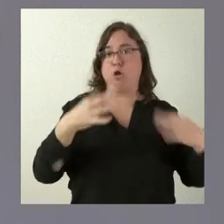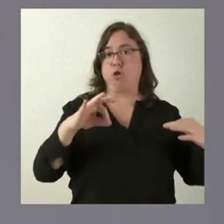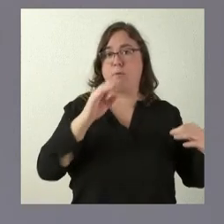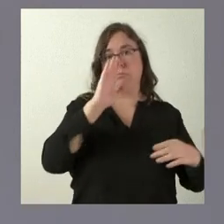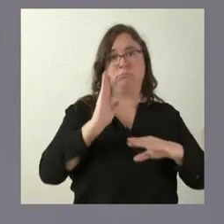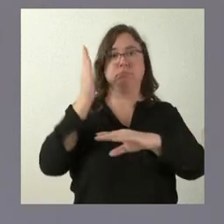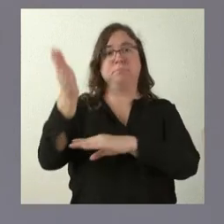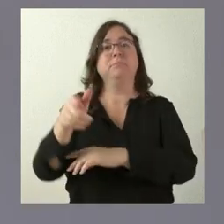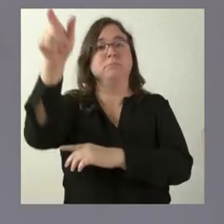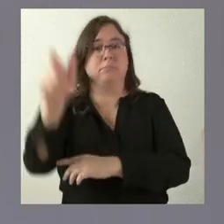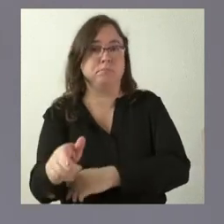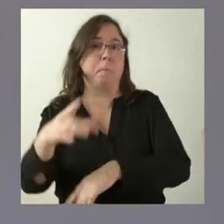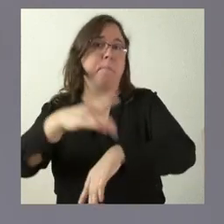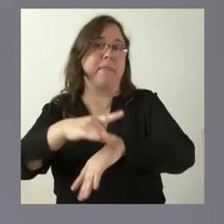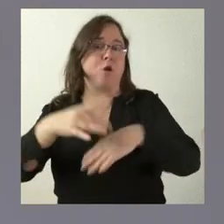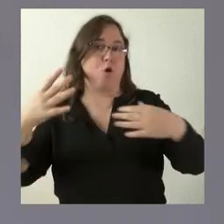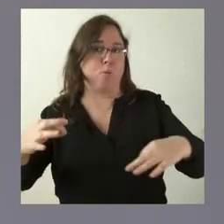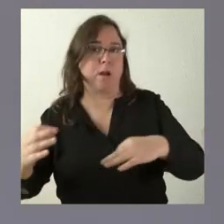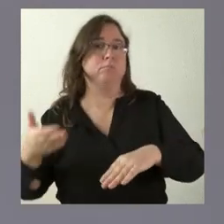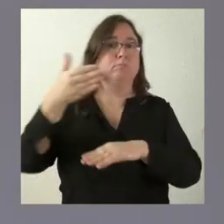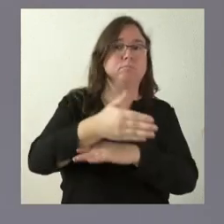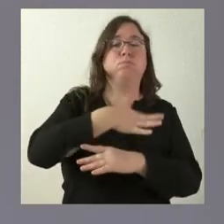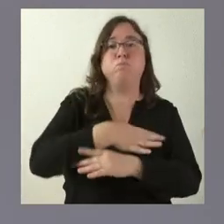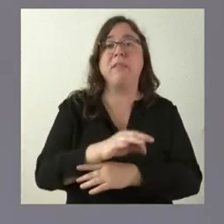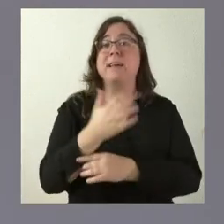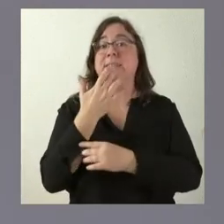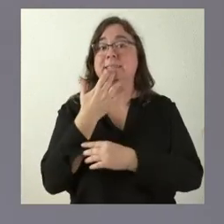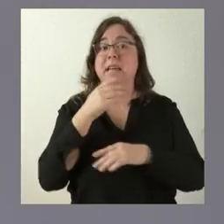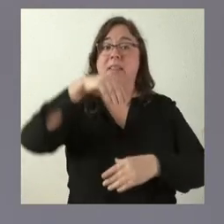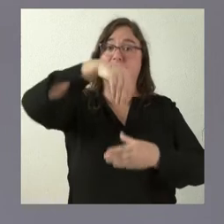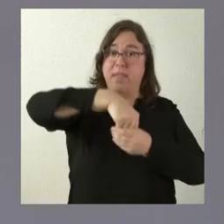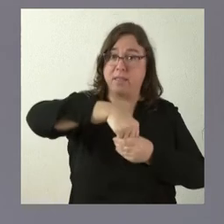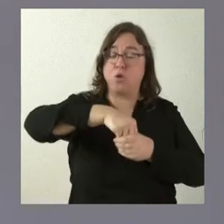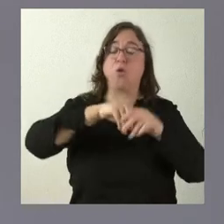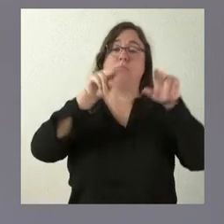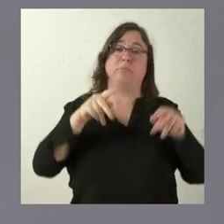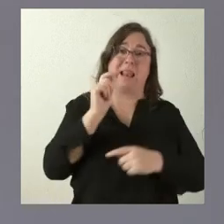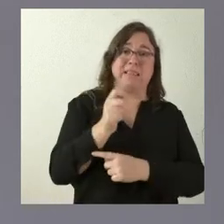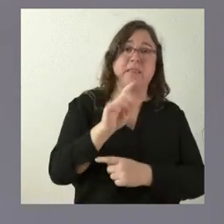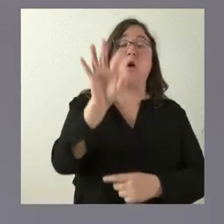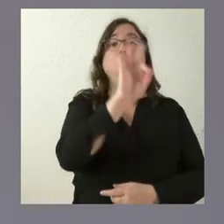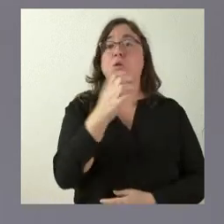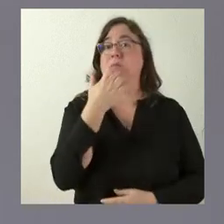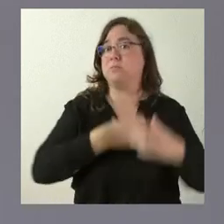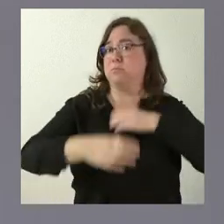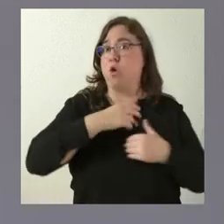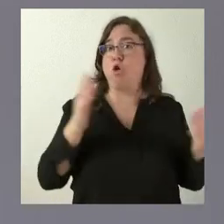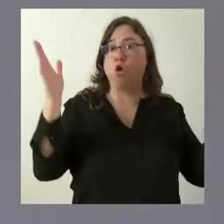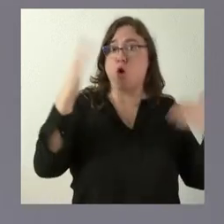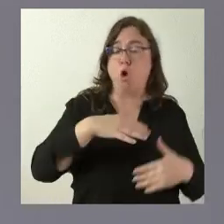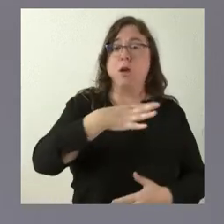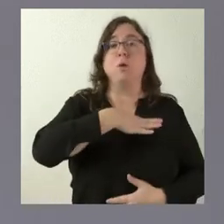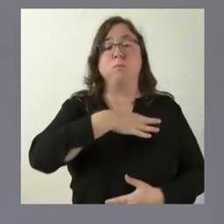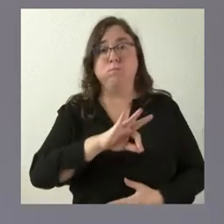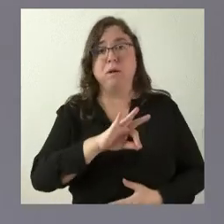por el propio personal de la Junta de Castilla y León, bien el que esté en la propia residencia o bien si este fuera insuficiente en un momento dado por el que